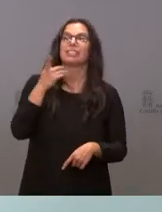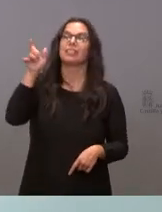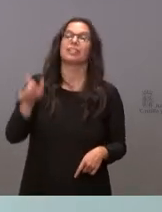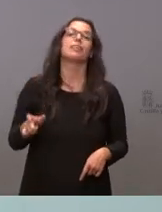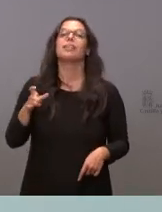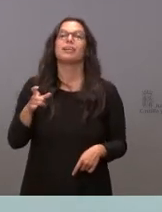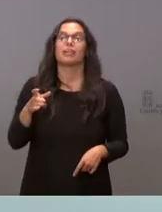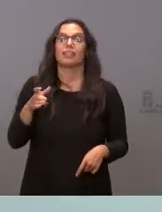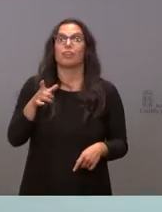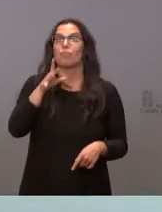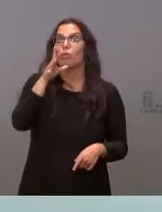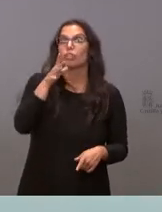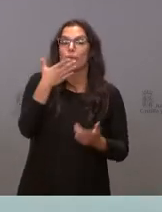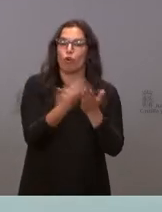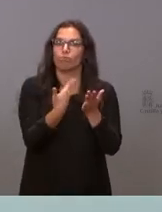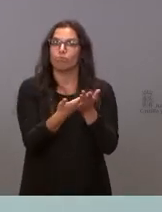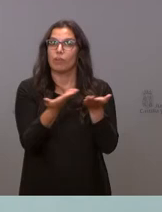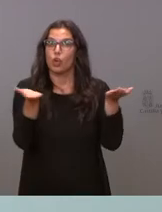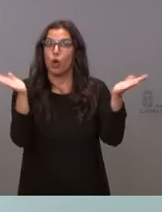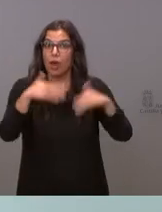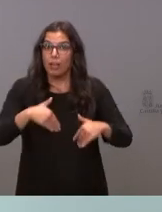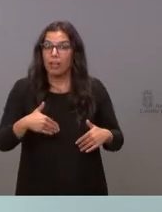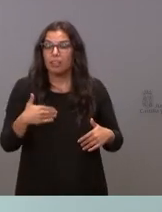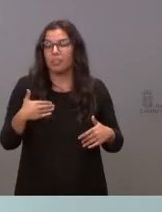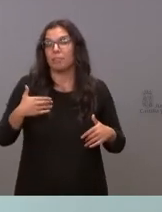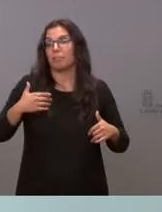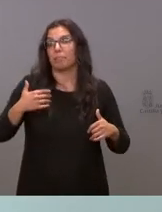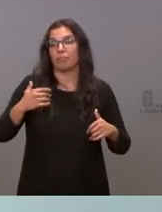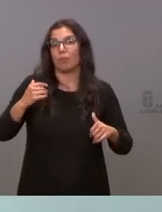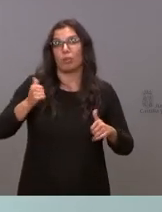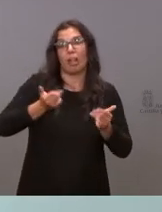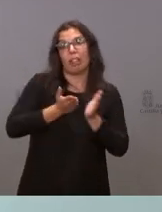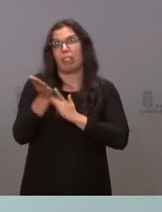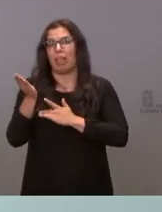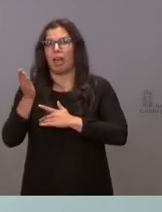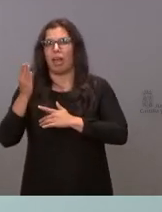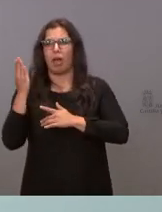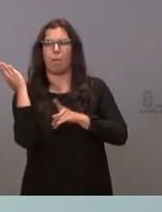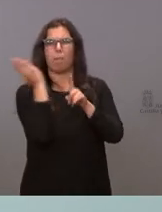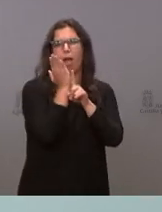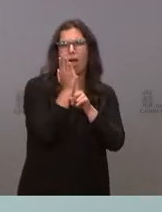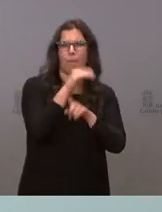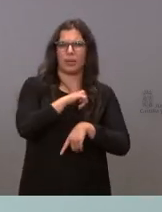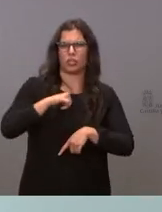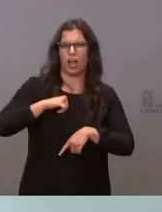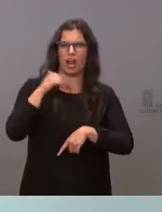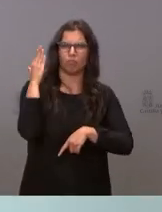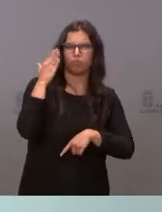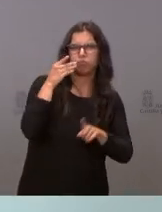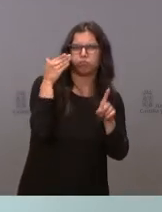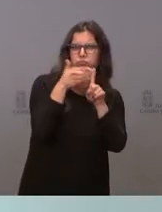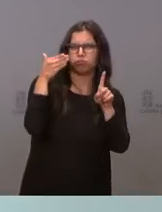argumentos, empiezan los ataques personales, las mentiras,